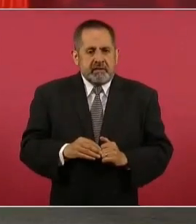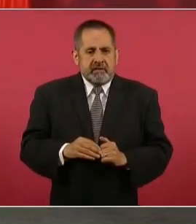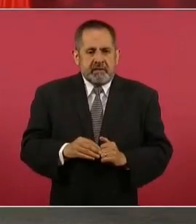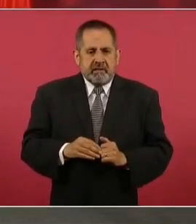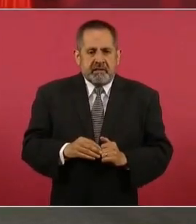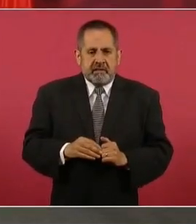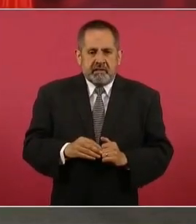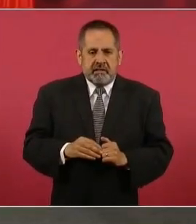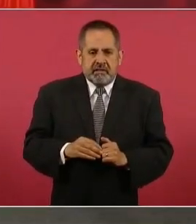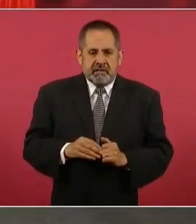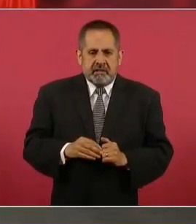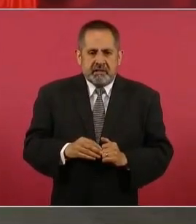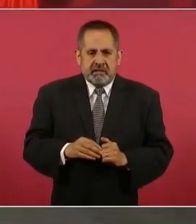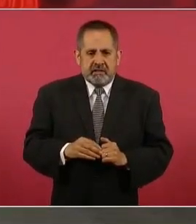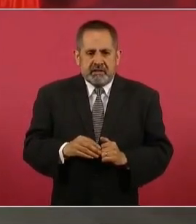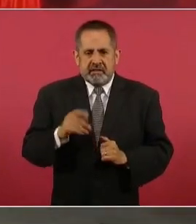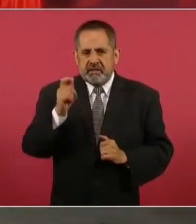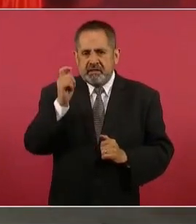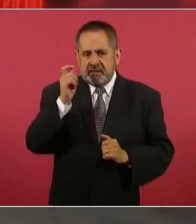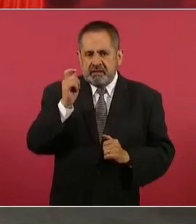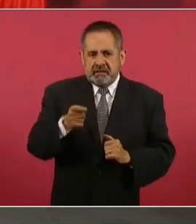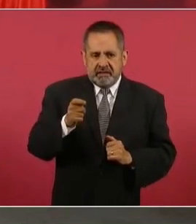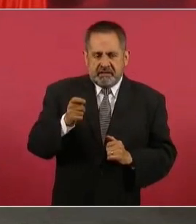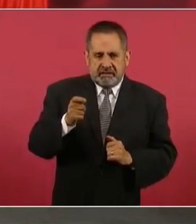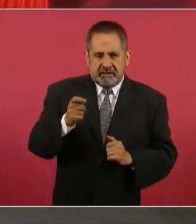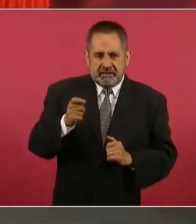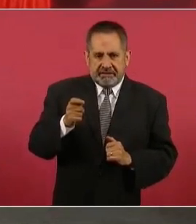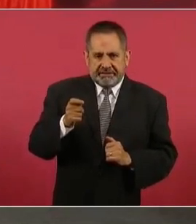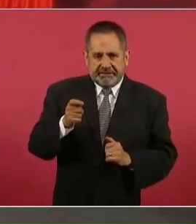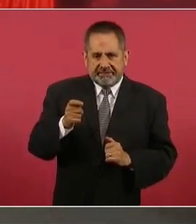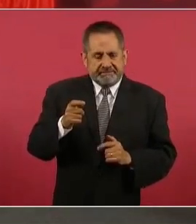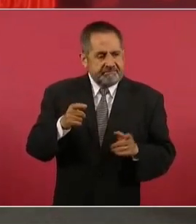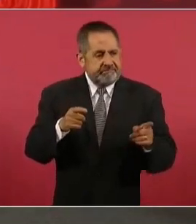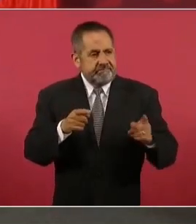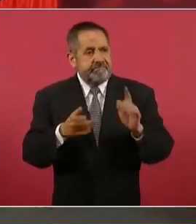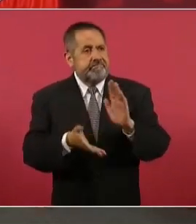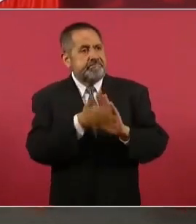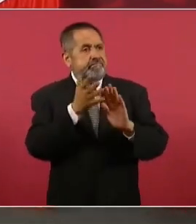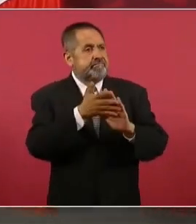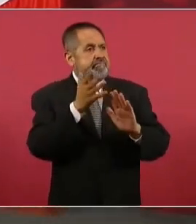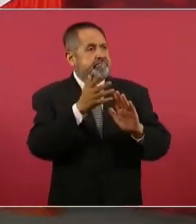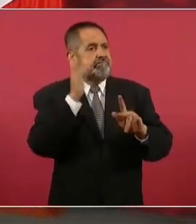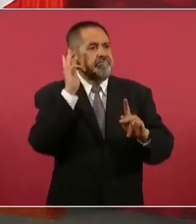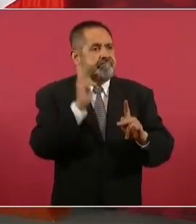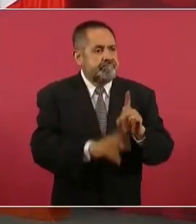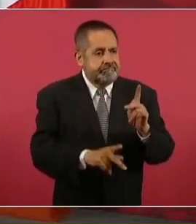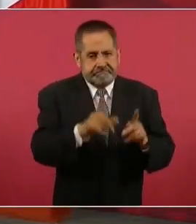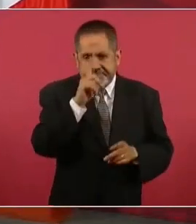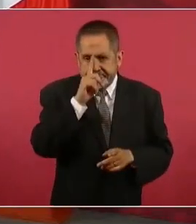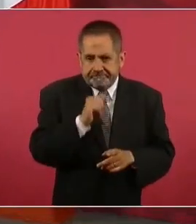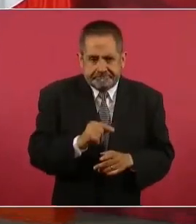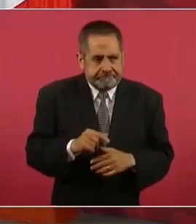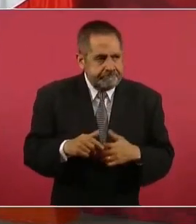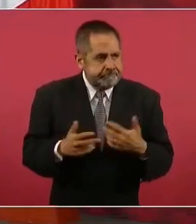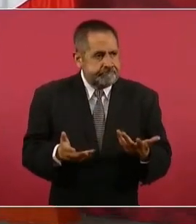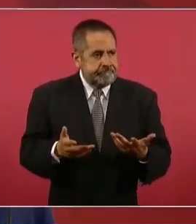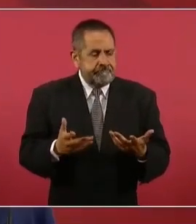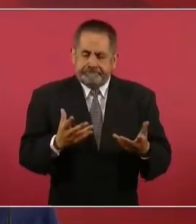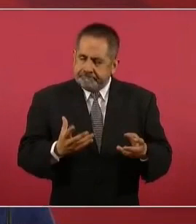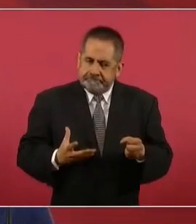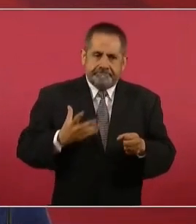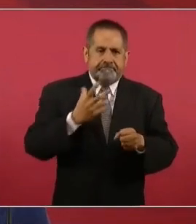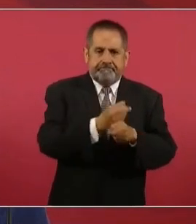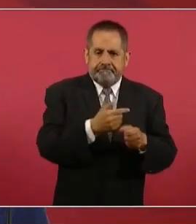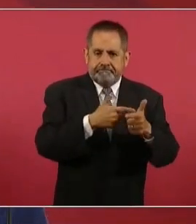terminar de construirlos, porque dejaron muchos inconclusos, lo mismo en el